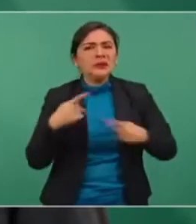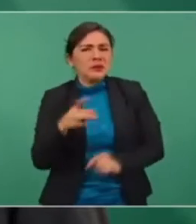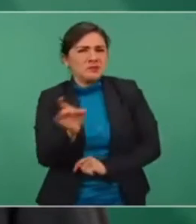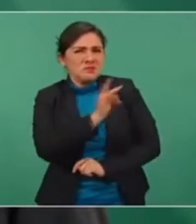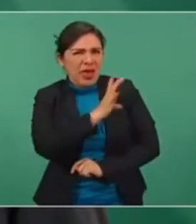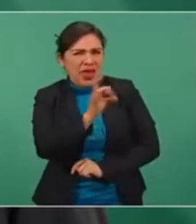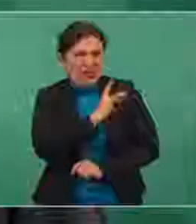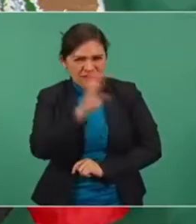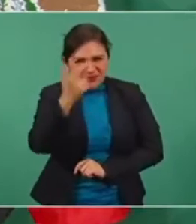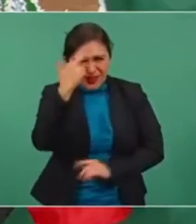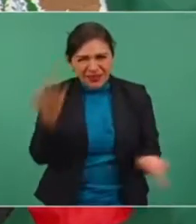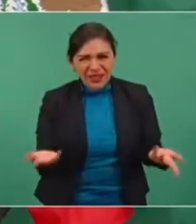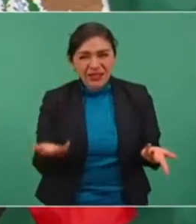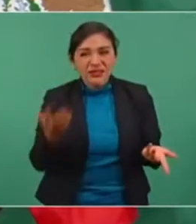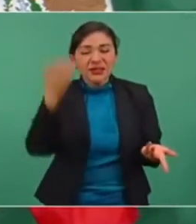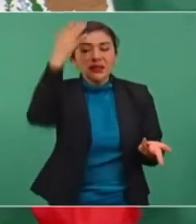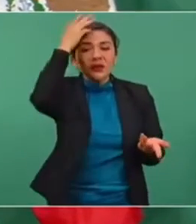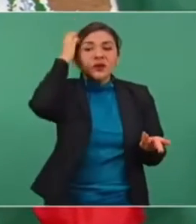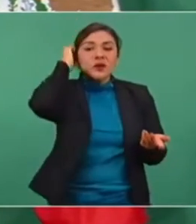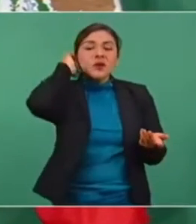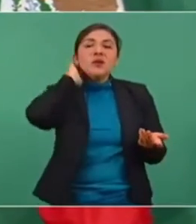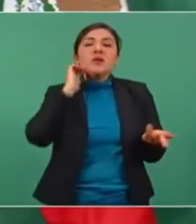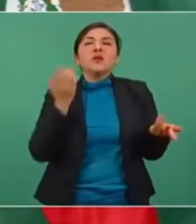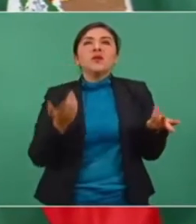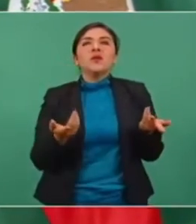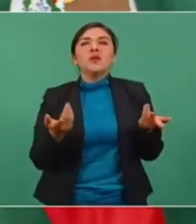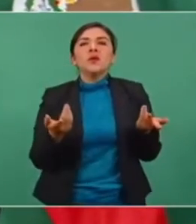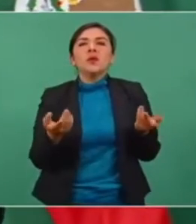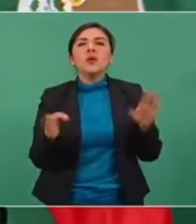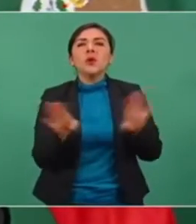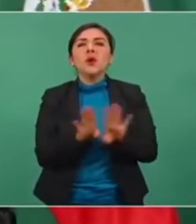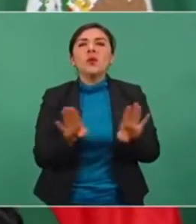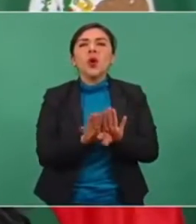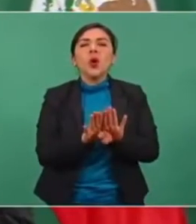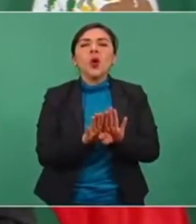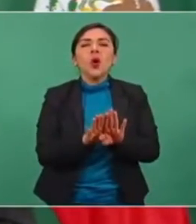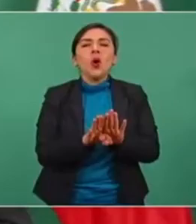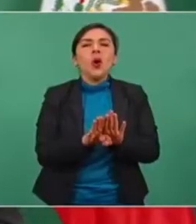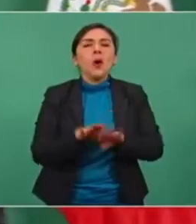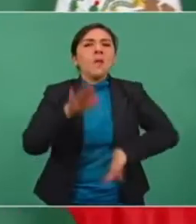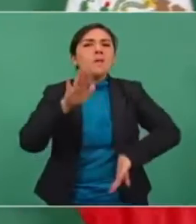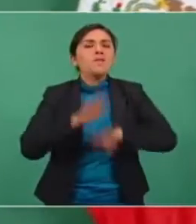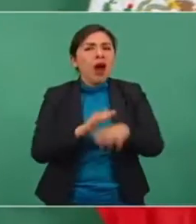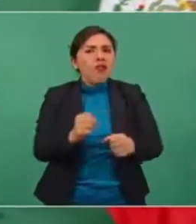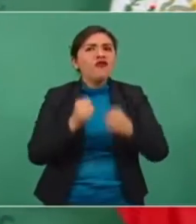¿Cómo escandalizaron